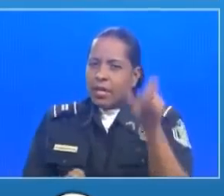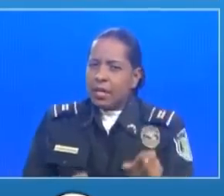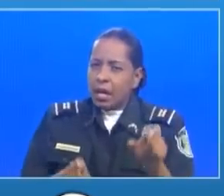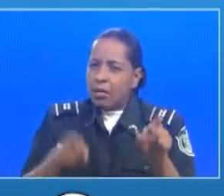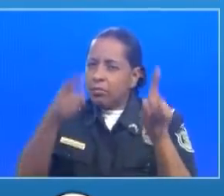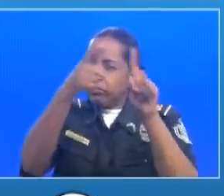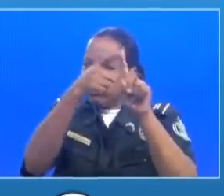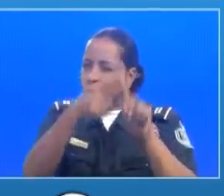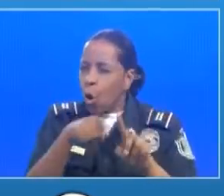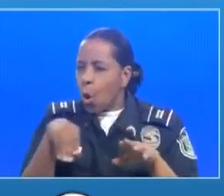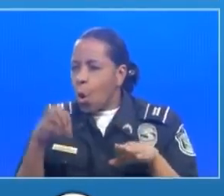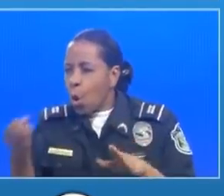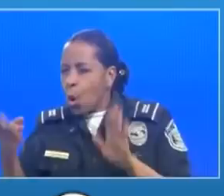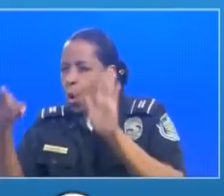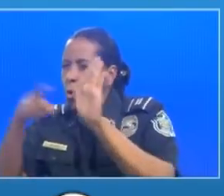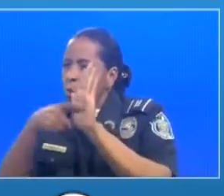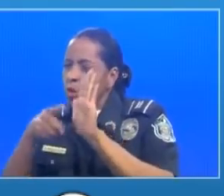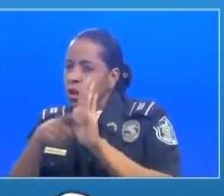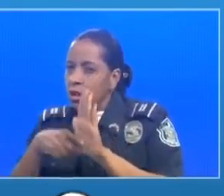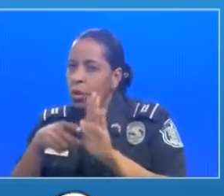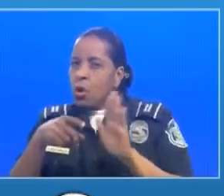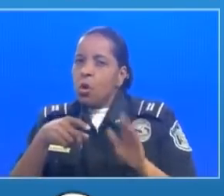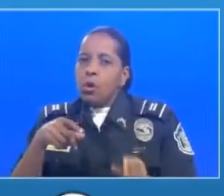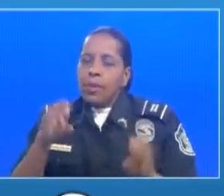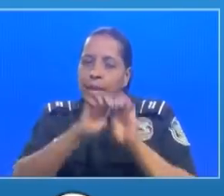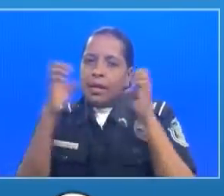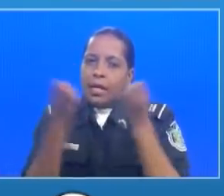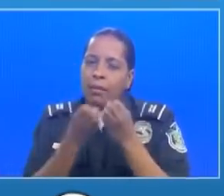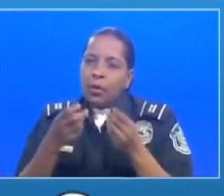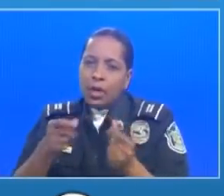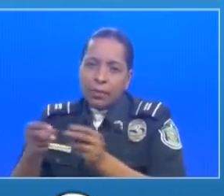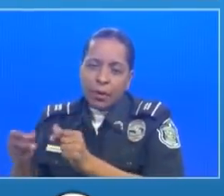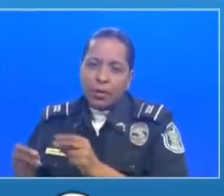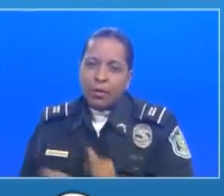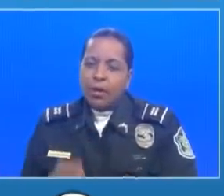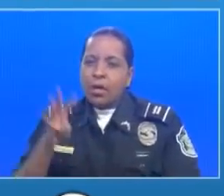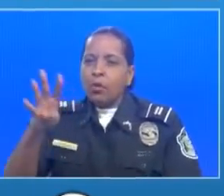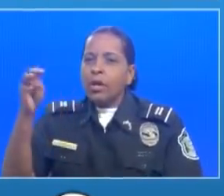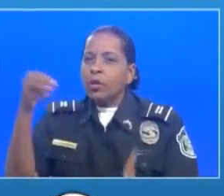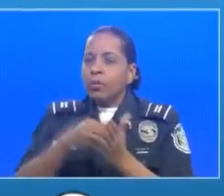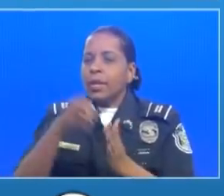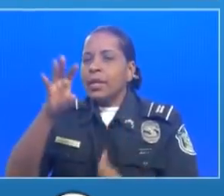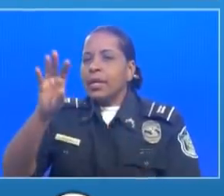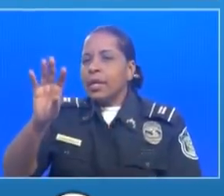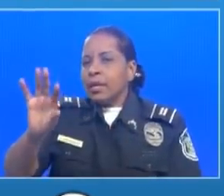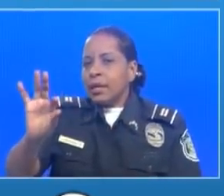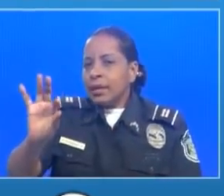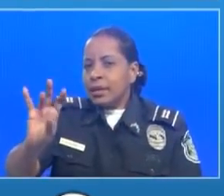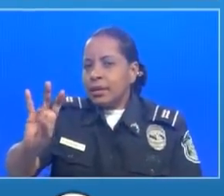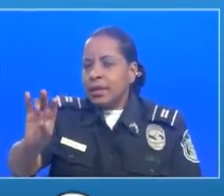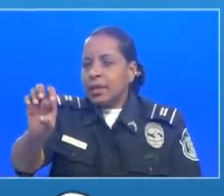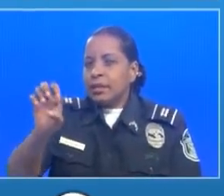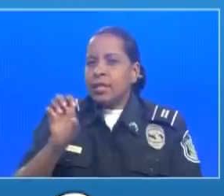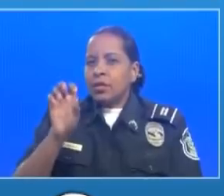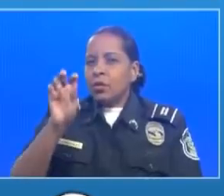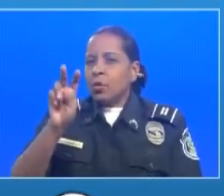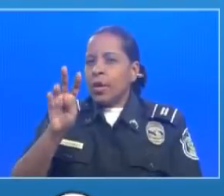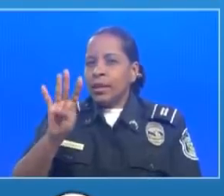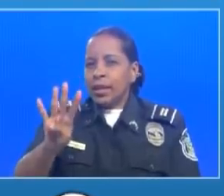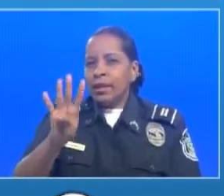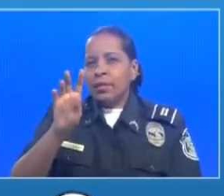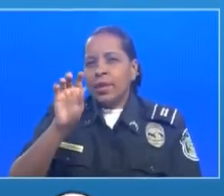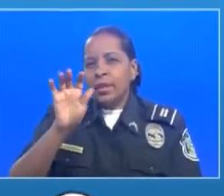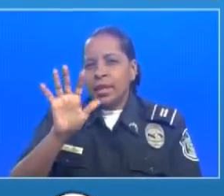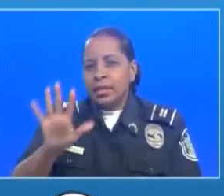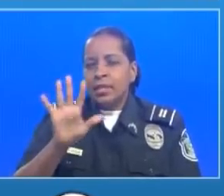mientras que los equipos de respuesta rápida han realizado 4.745 tomas de muestra